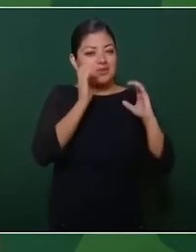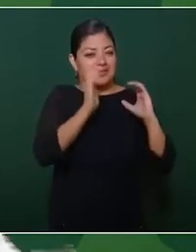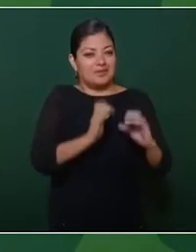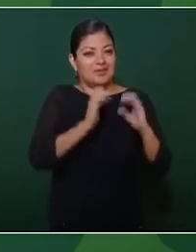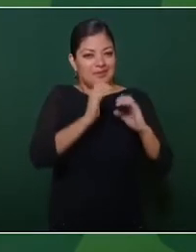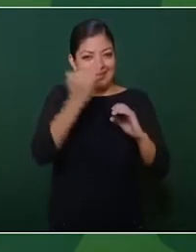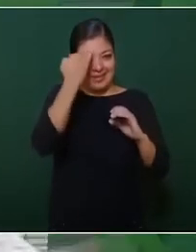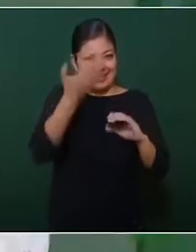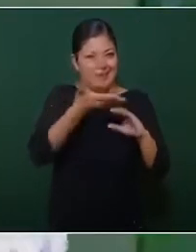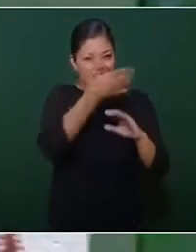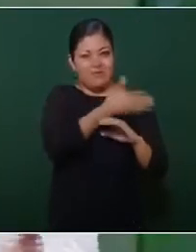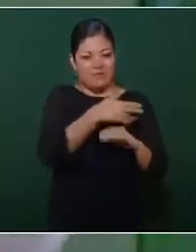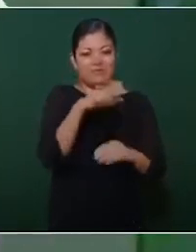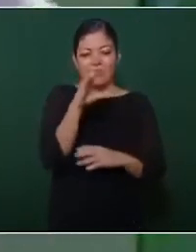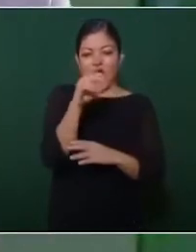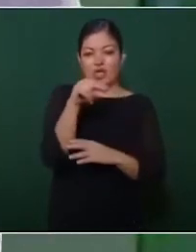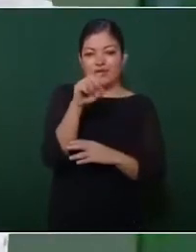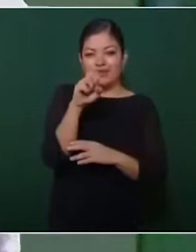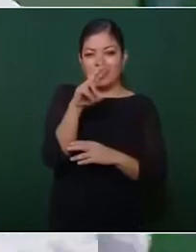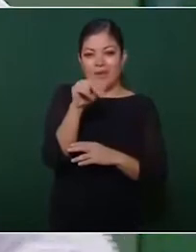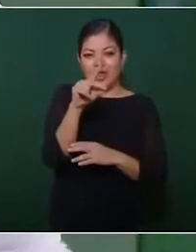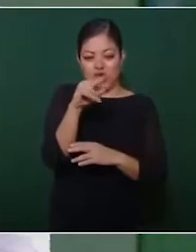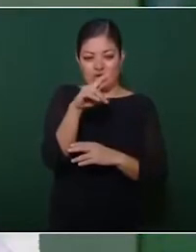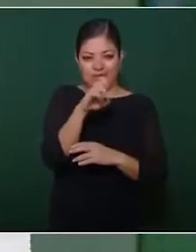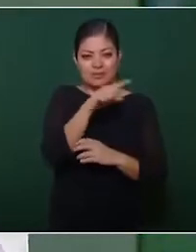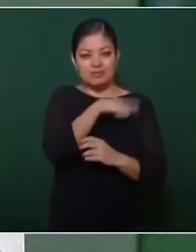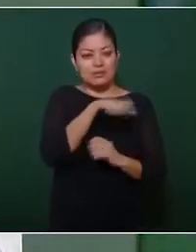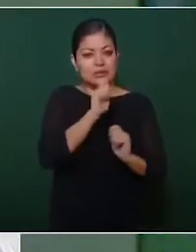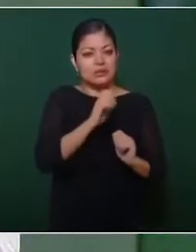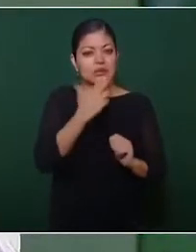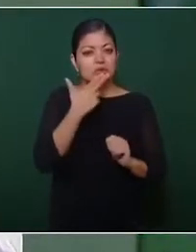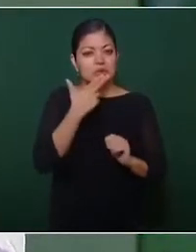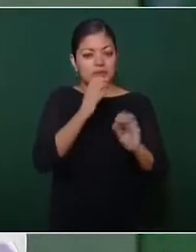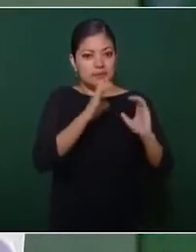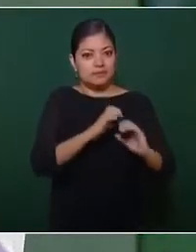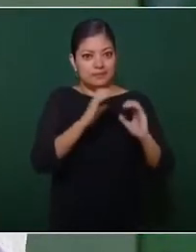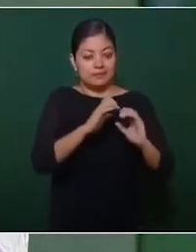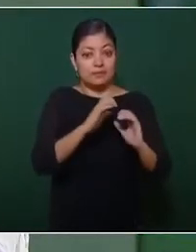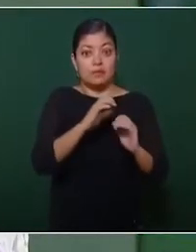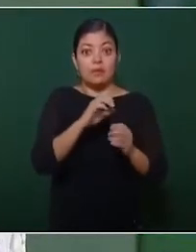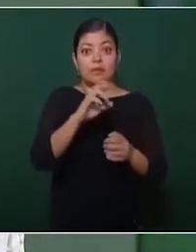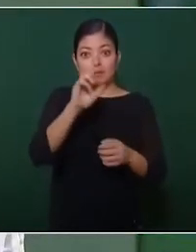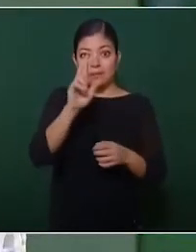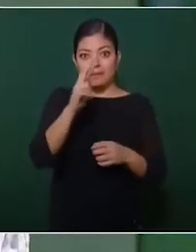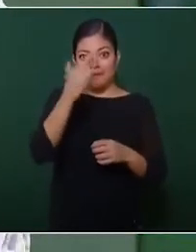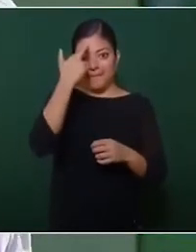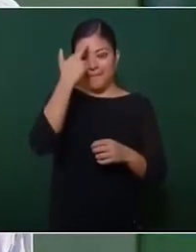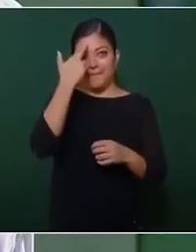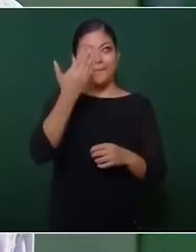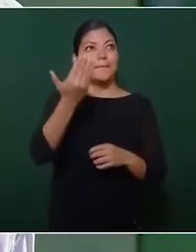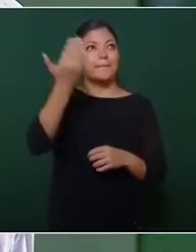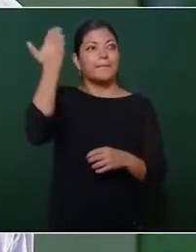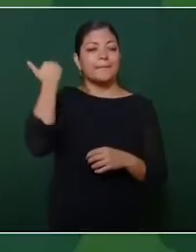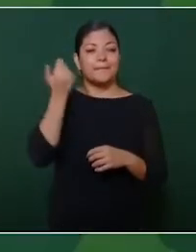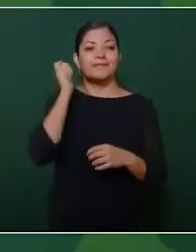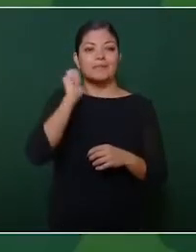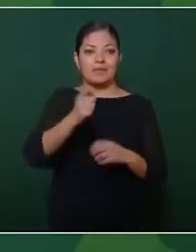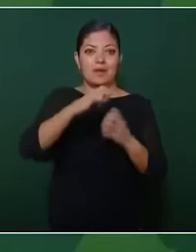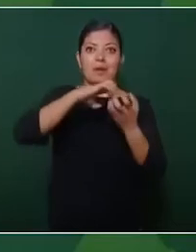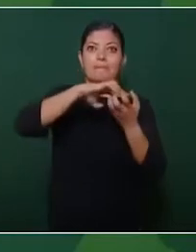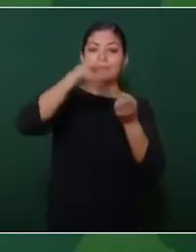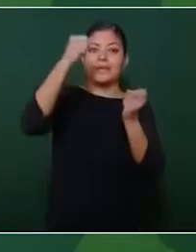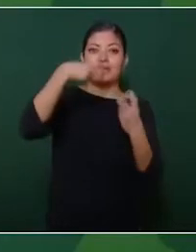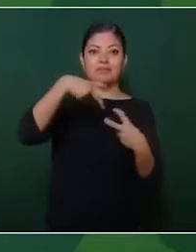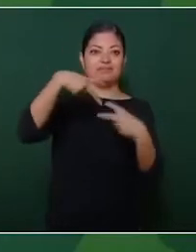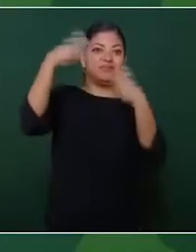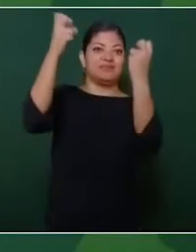Cuando nos quitaron el territorio, nos arrebataron más de la mitad del territorio, cuando el